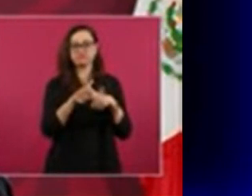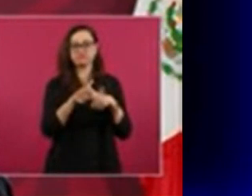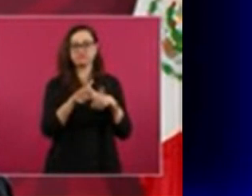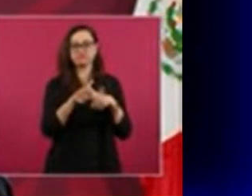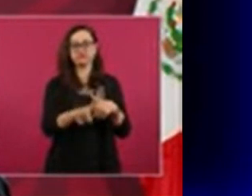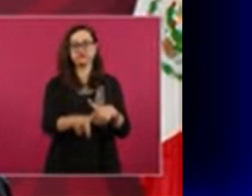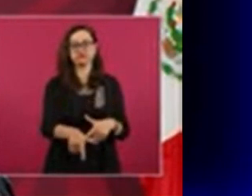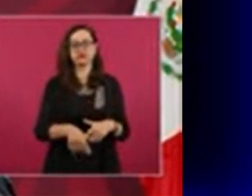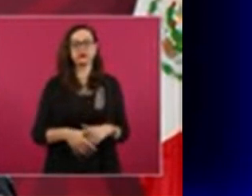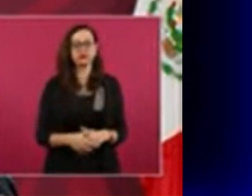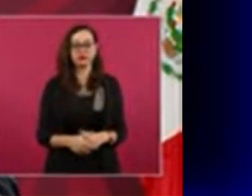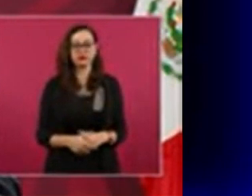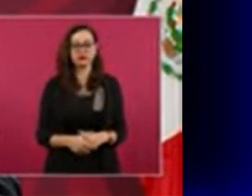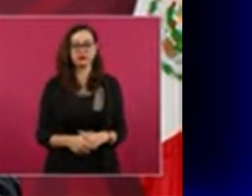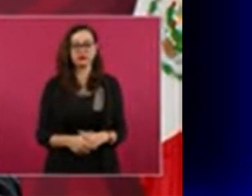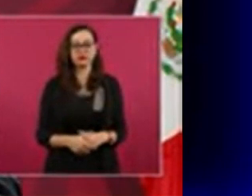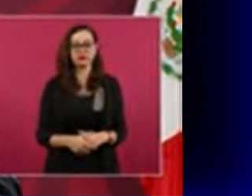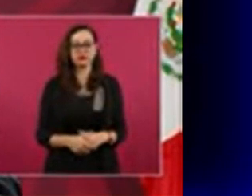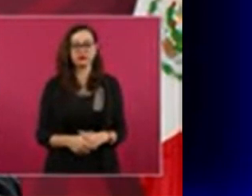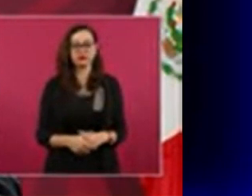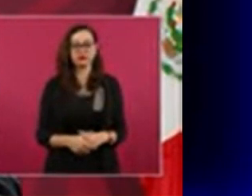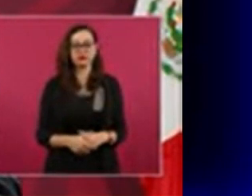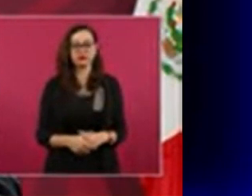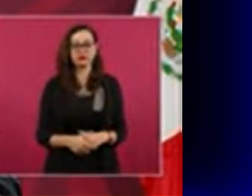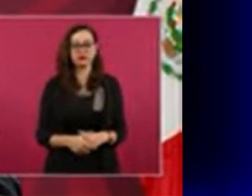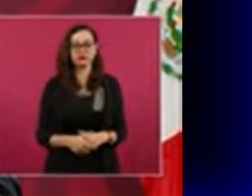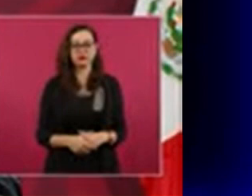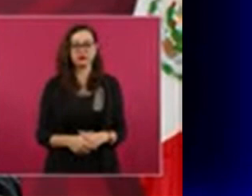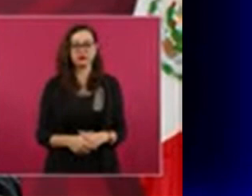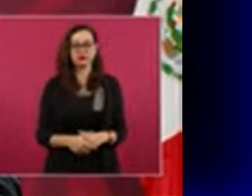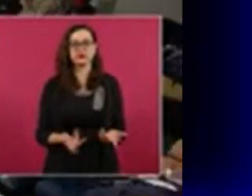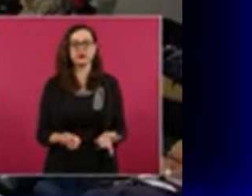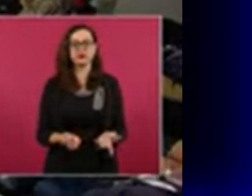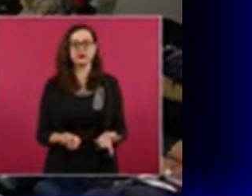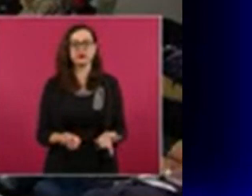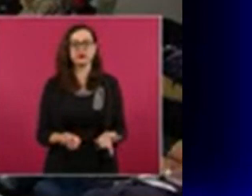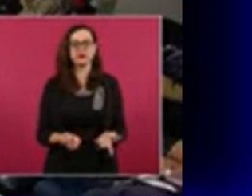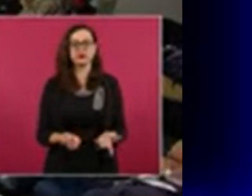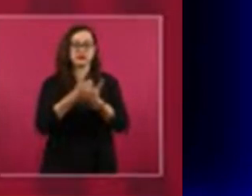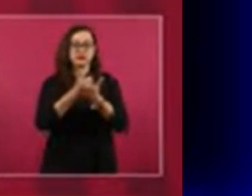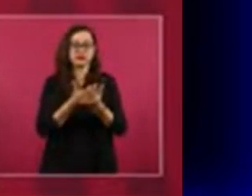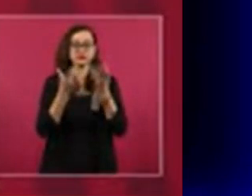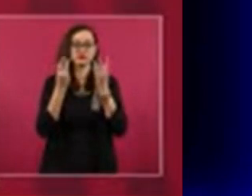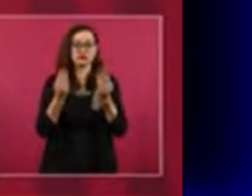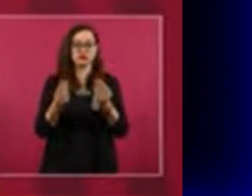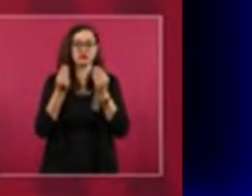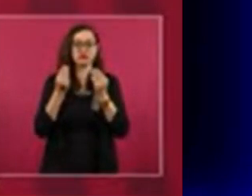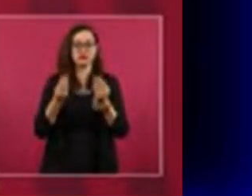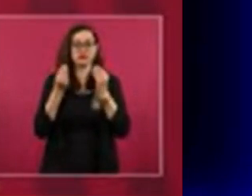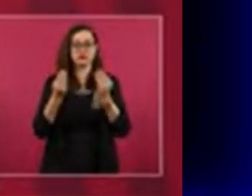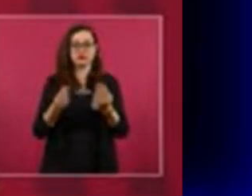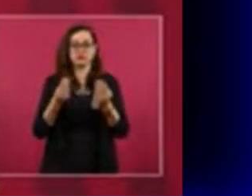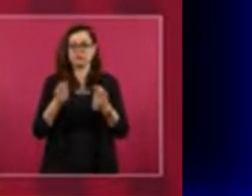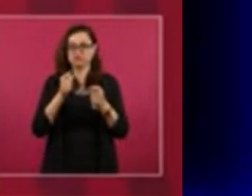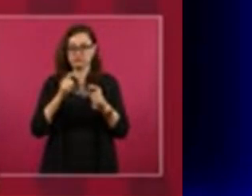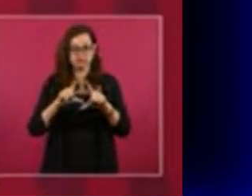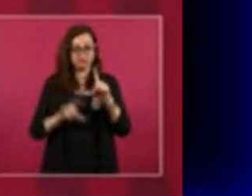Y esto es lo que nos está ayudando mucho, mucho, mucho en México y es lo que ayuda en el mundo.